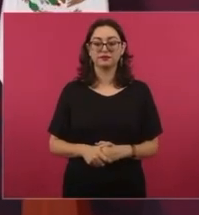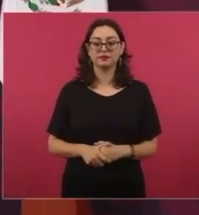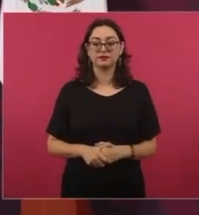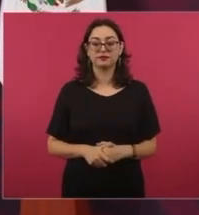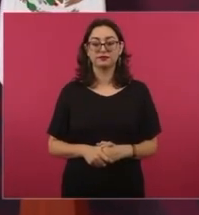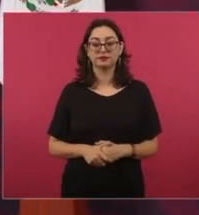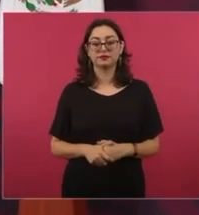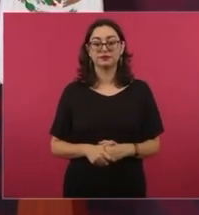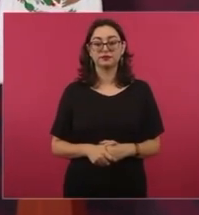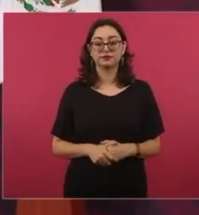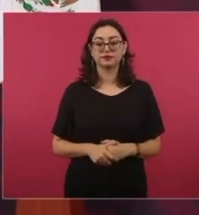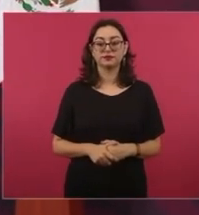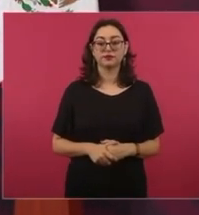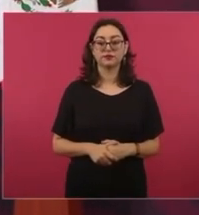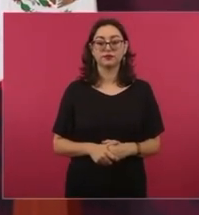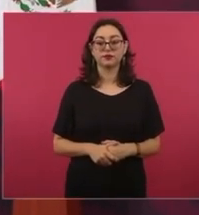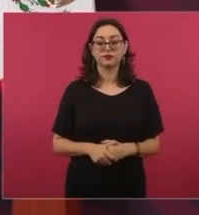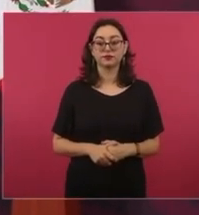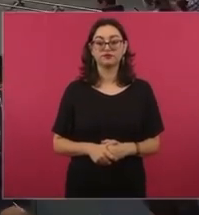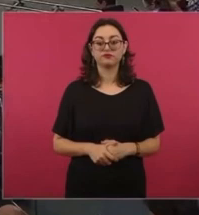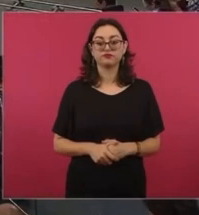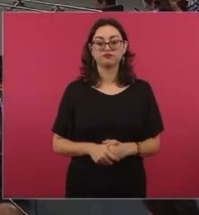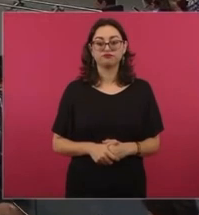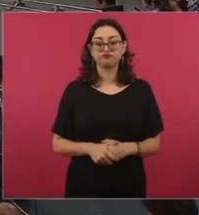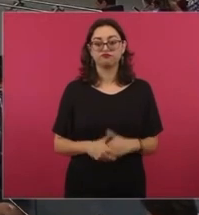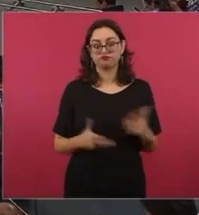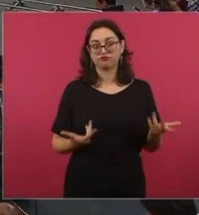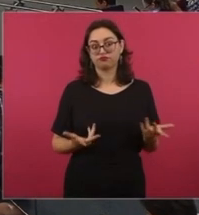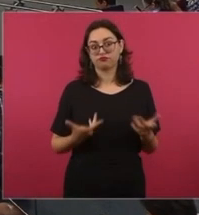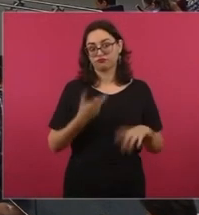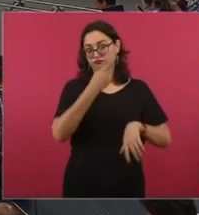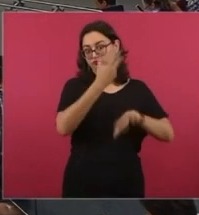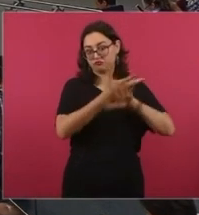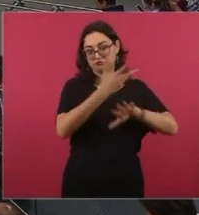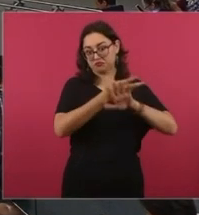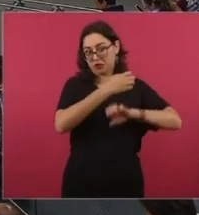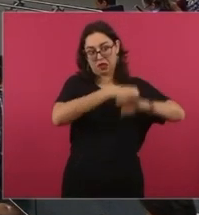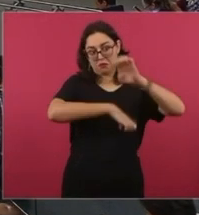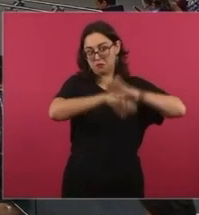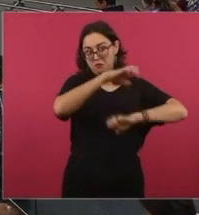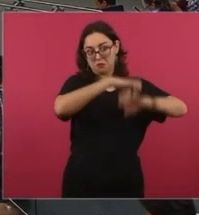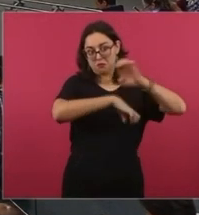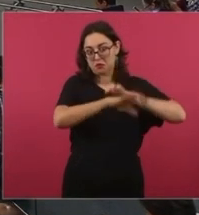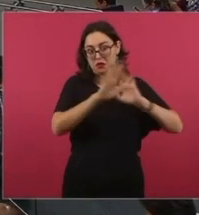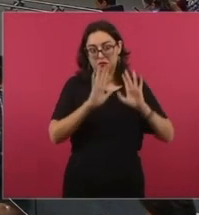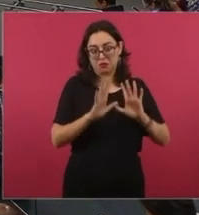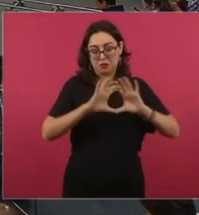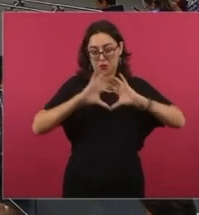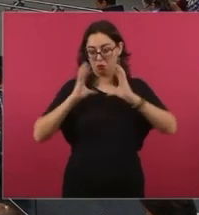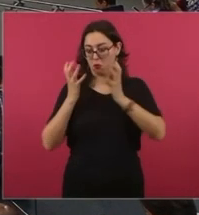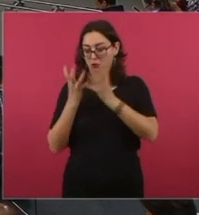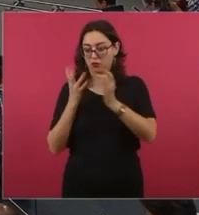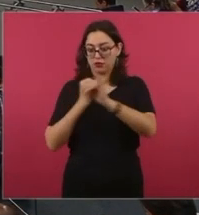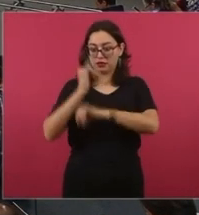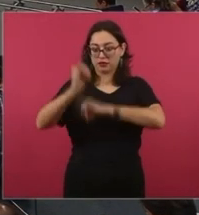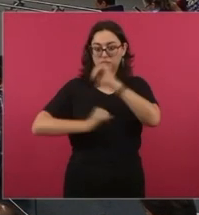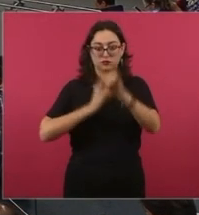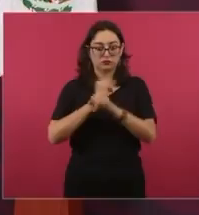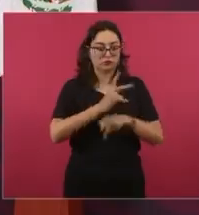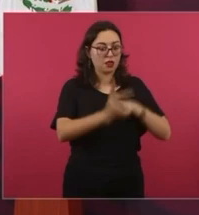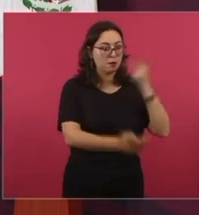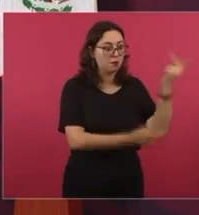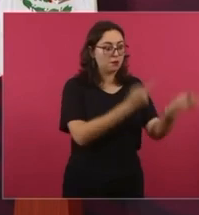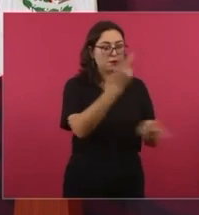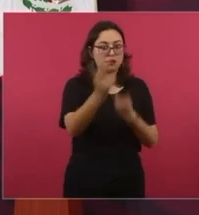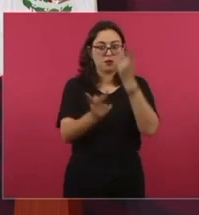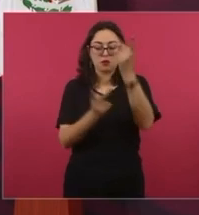esta encuesta refleja cómo estamos en el concierto de las